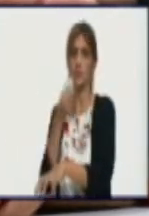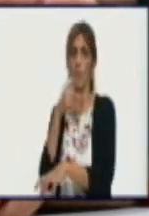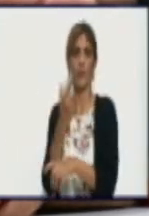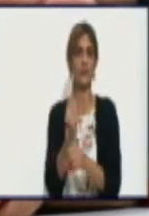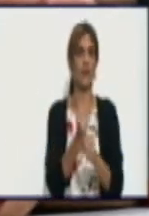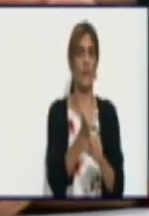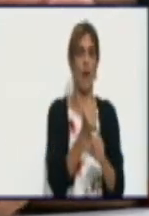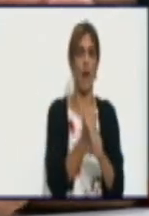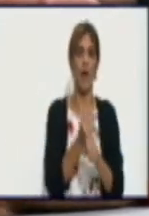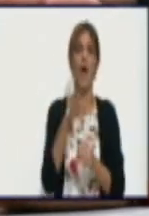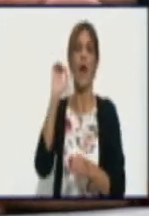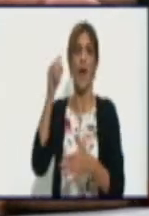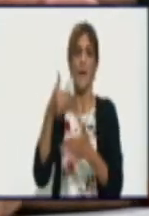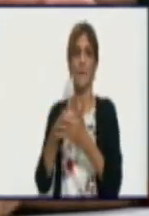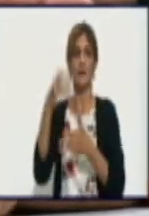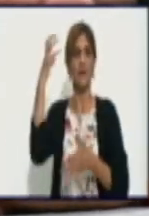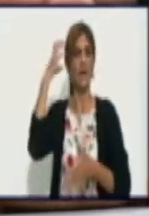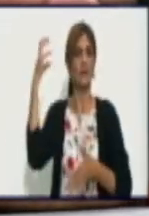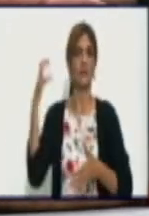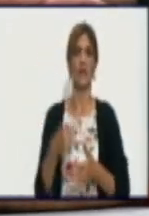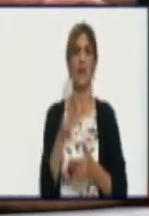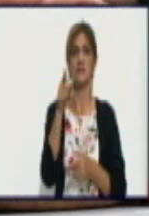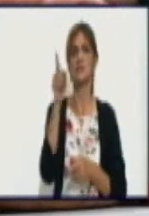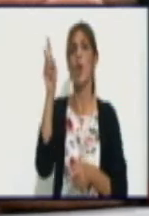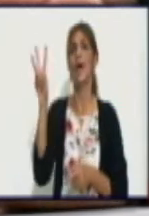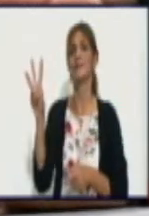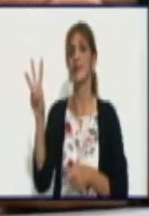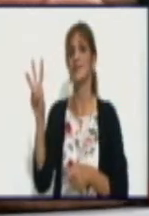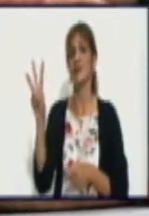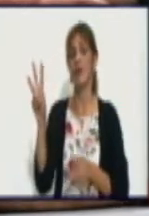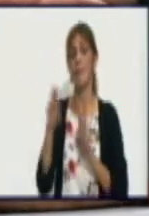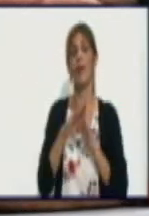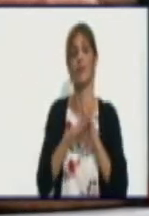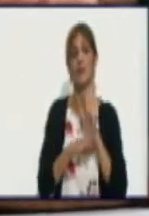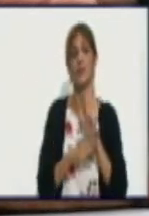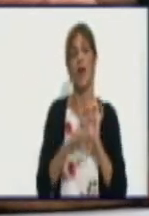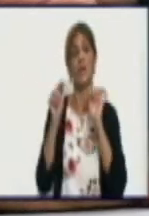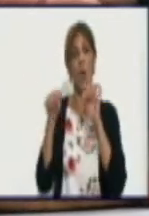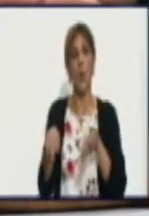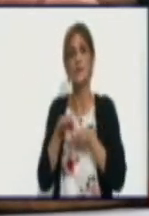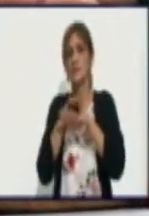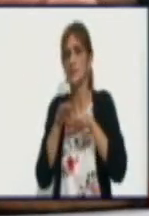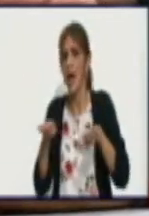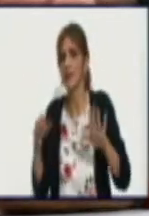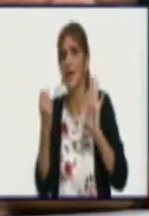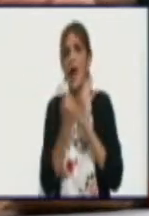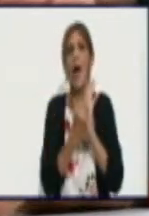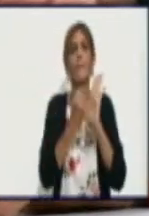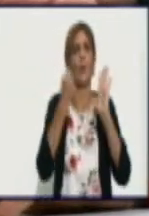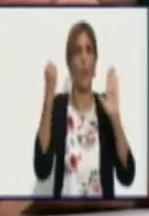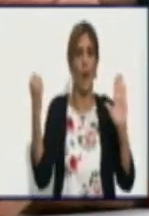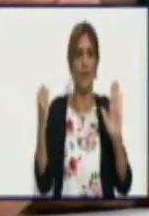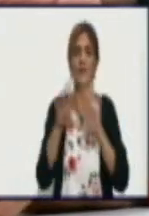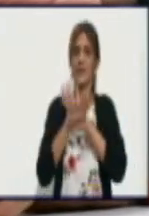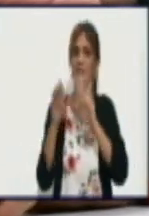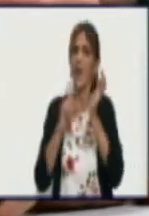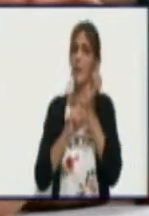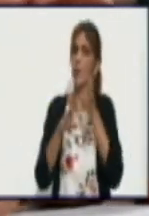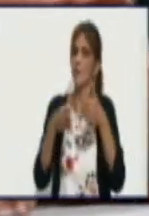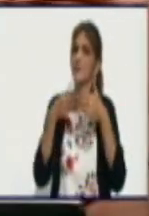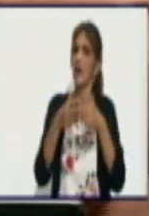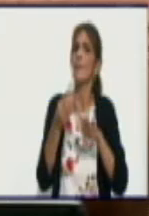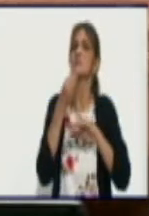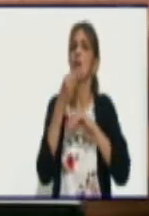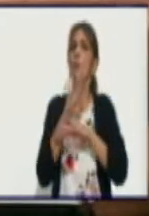empresas estatales sociales. Estas son las 13 medidas que hoy están aprobadas y podemos implementar en la provincia de Granada.